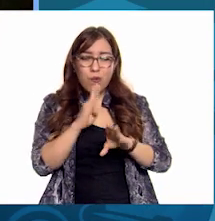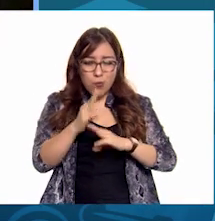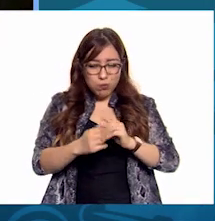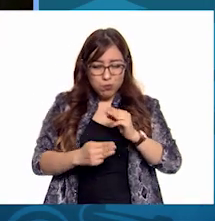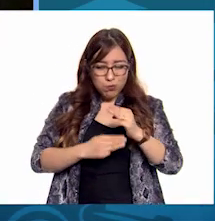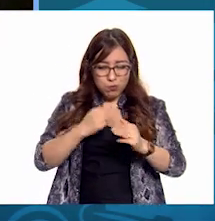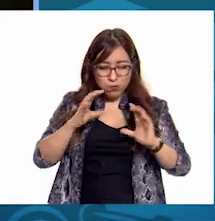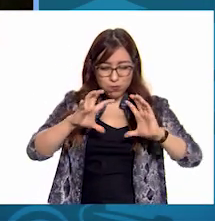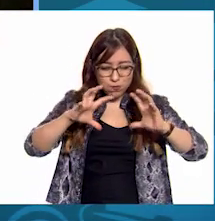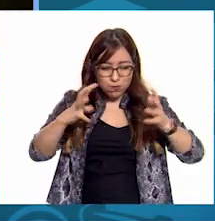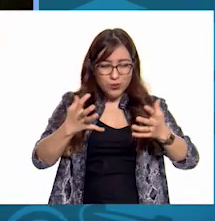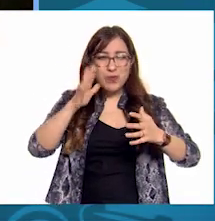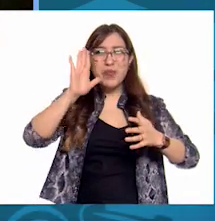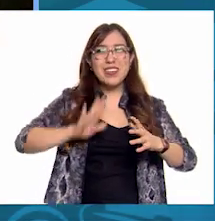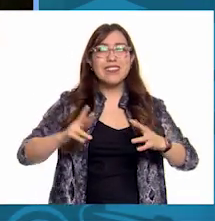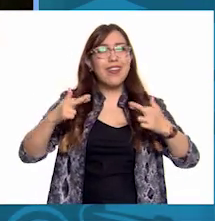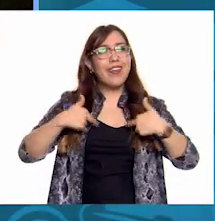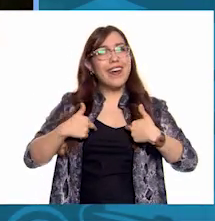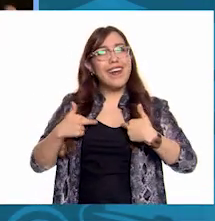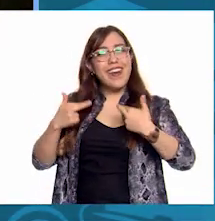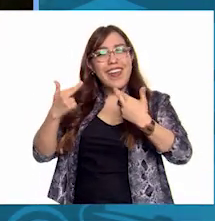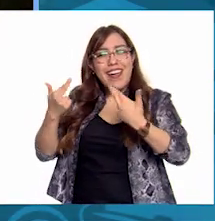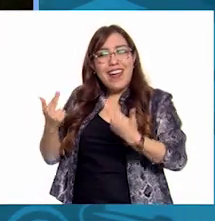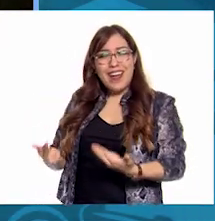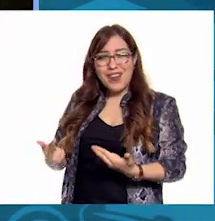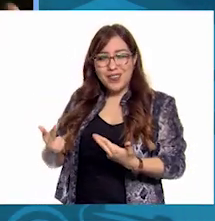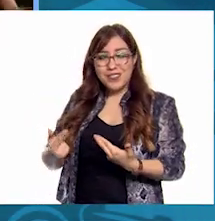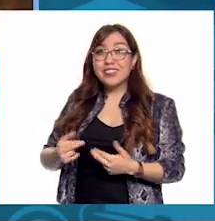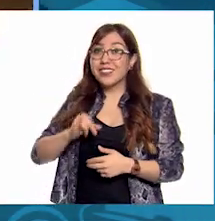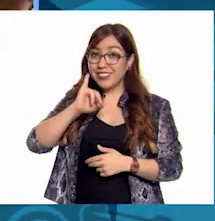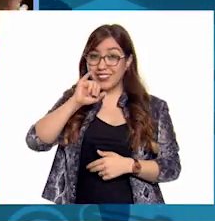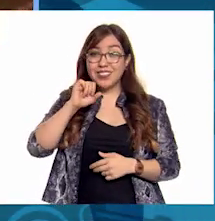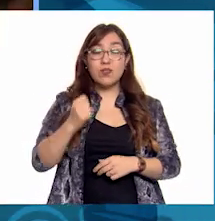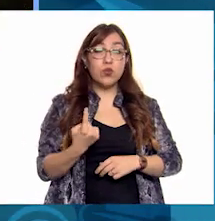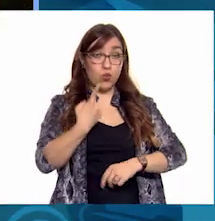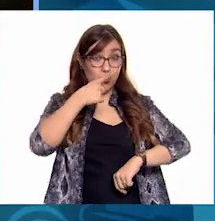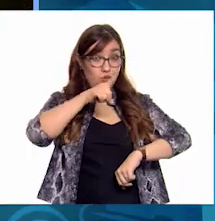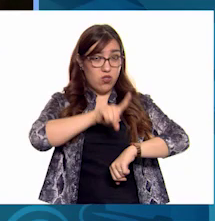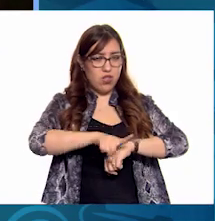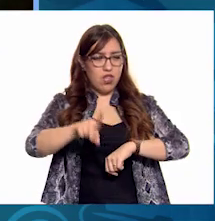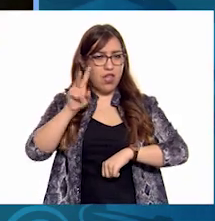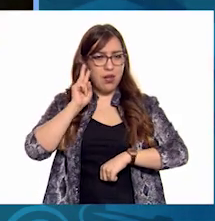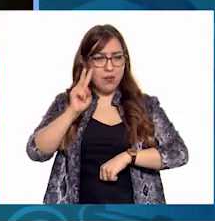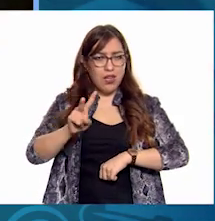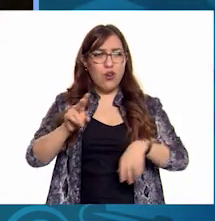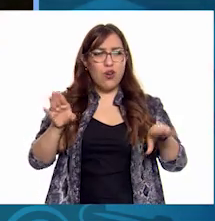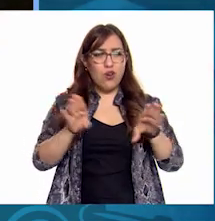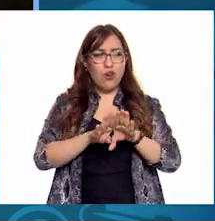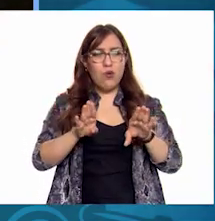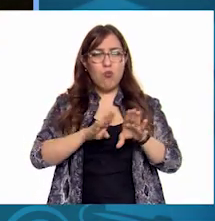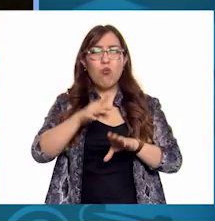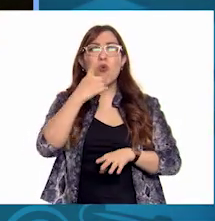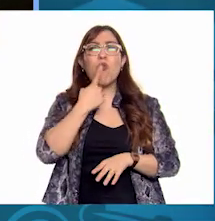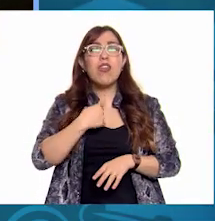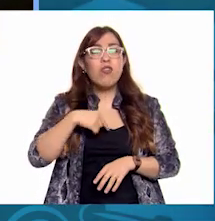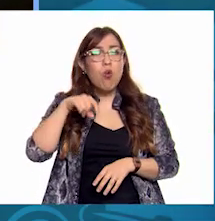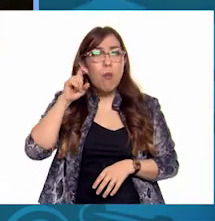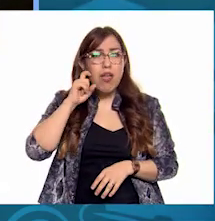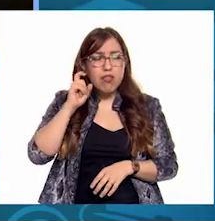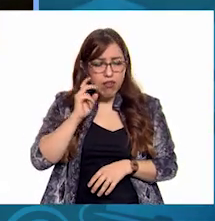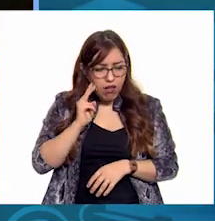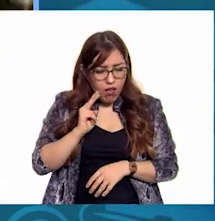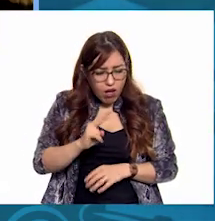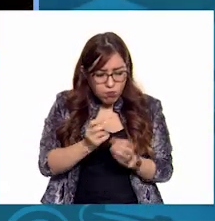Monk Claro Un día descubrieron Un sabroso tomate Y al poco